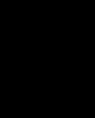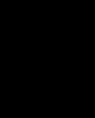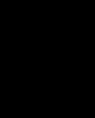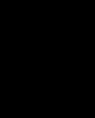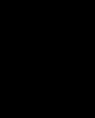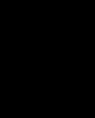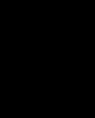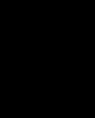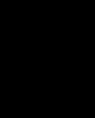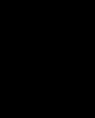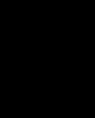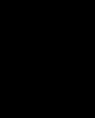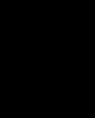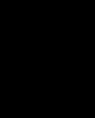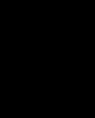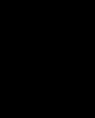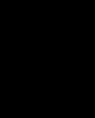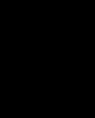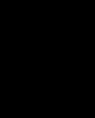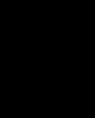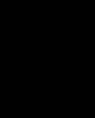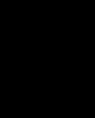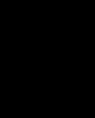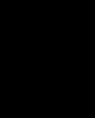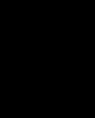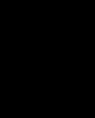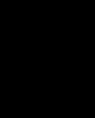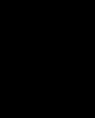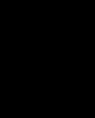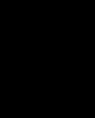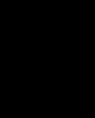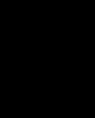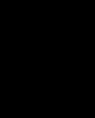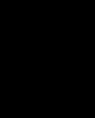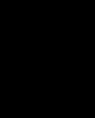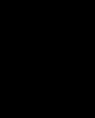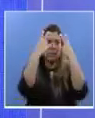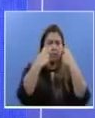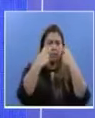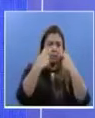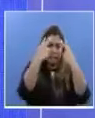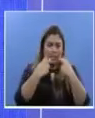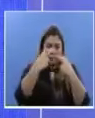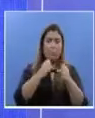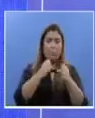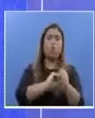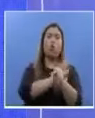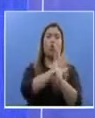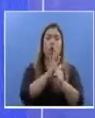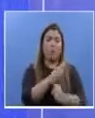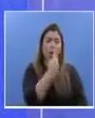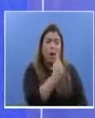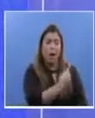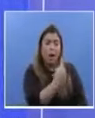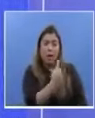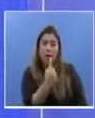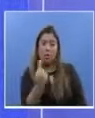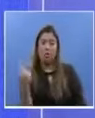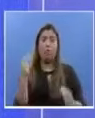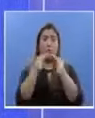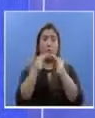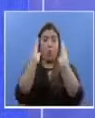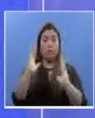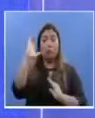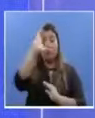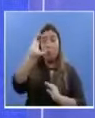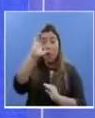haciendo análisis y evaluando, buscando la manera de detectar las personas